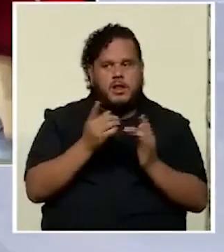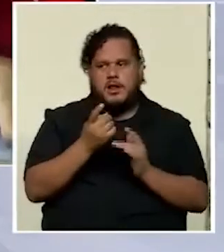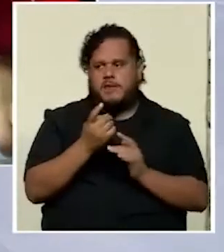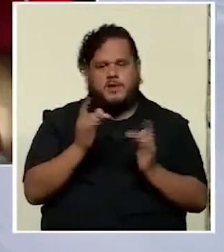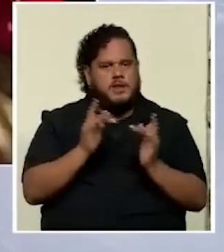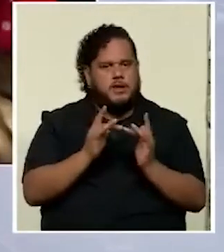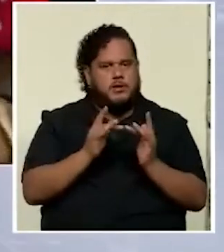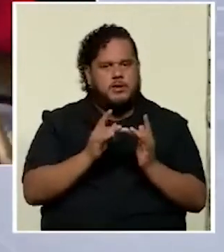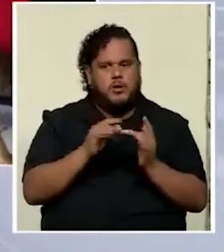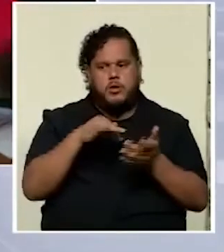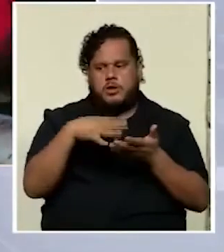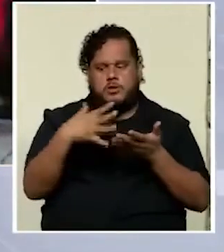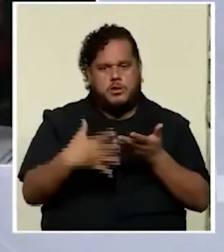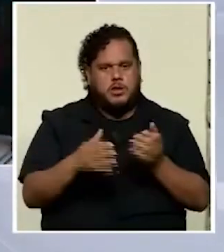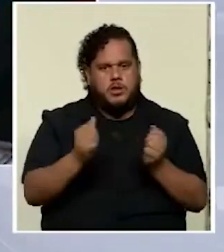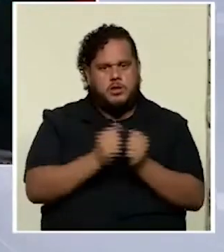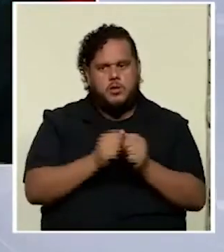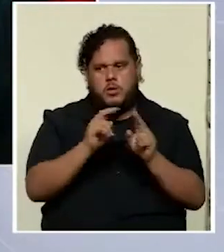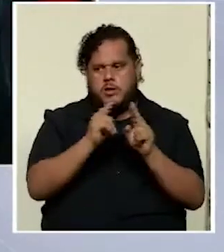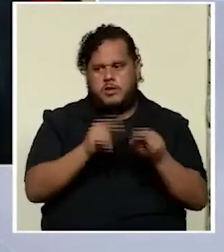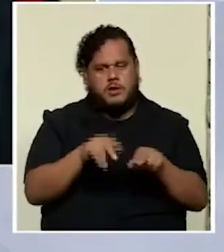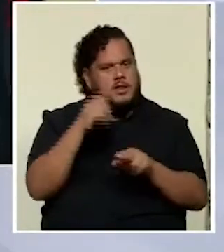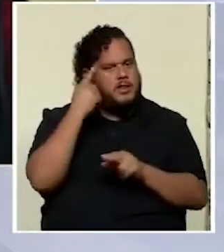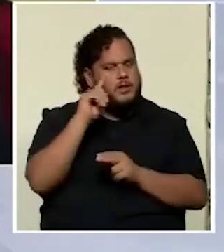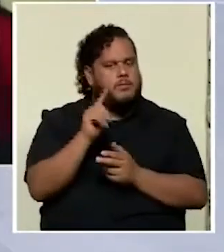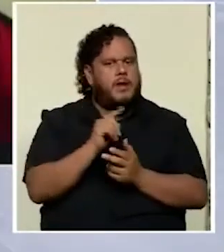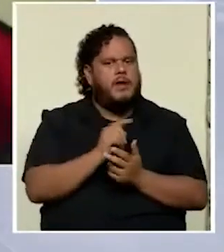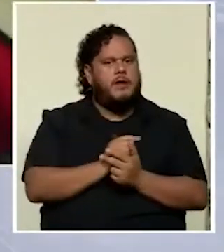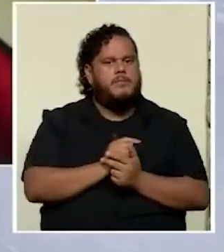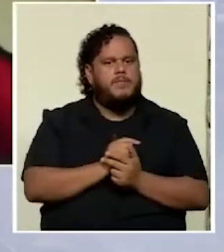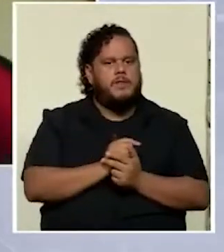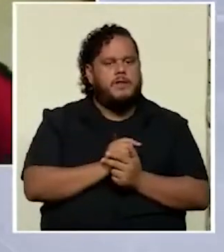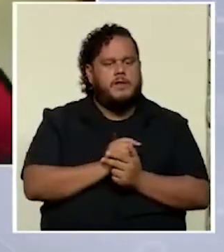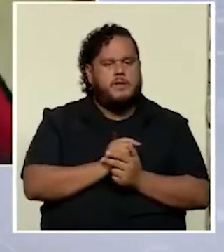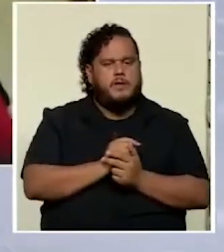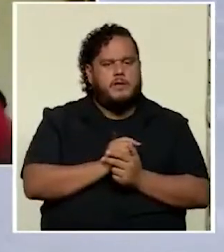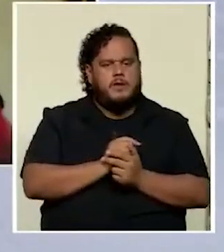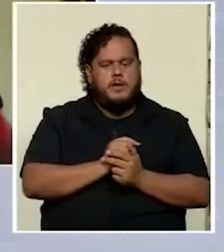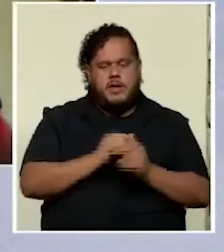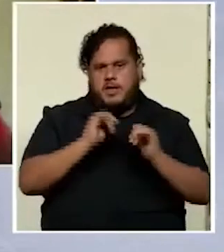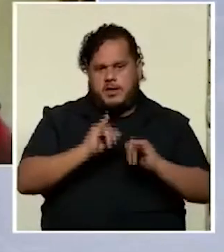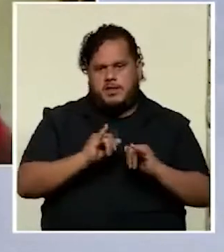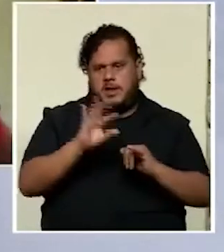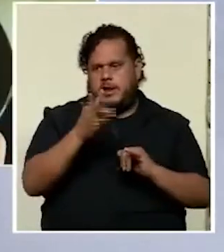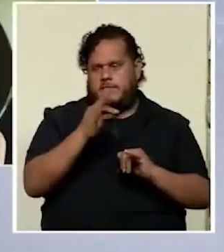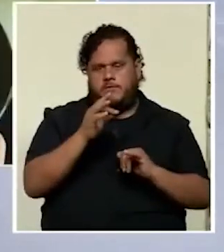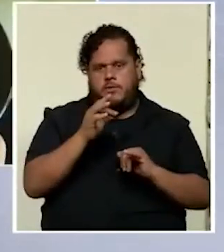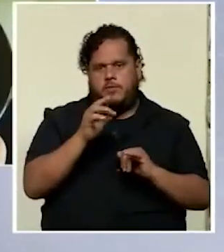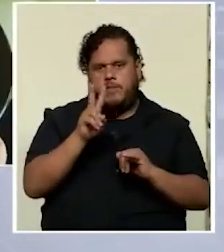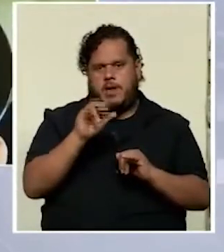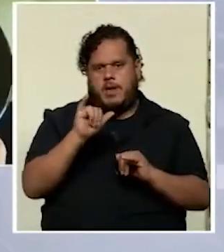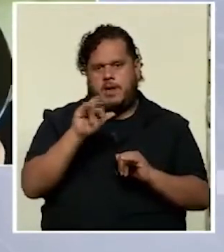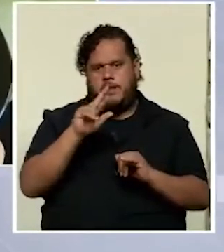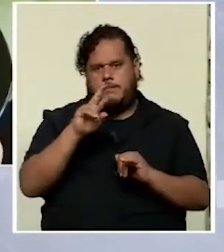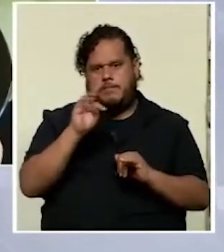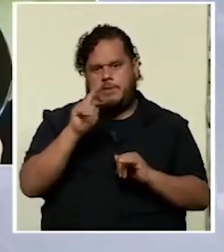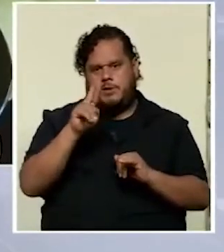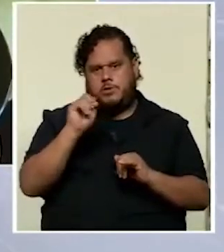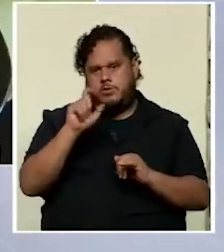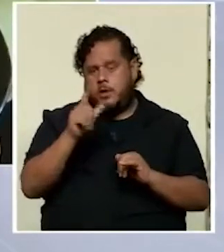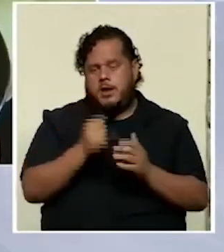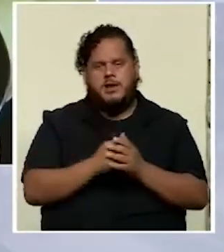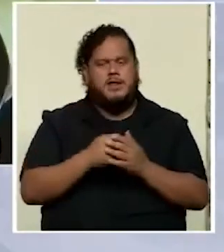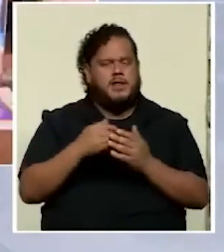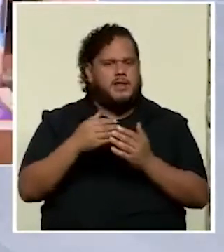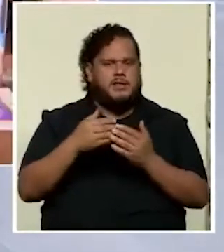de los estudiantes con internet para estar en la modalidad virtual sino que viene de mucho tiempo atrás